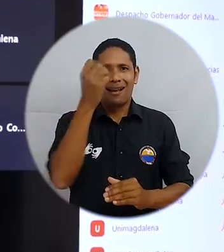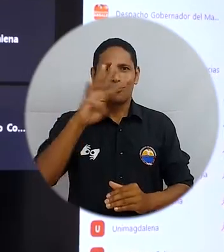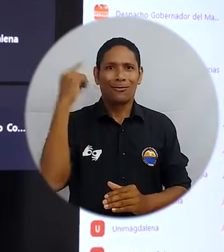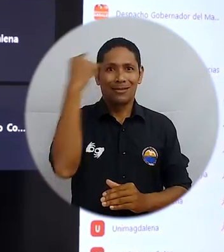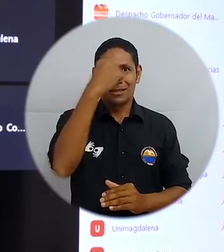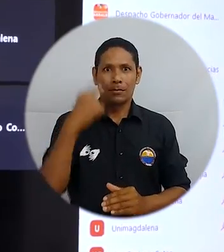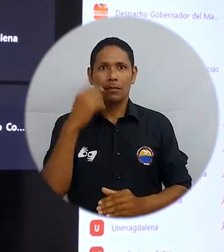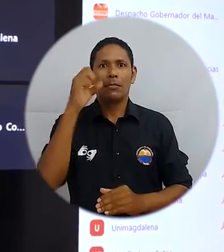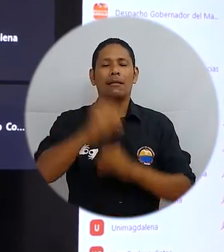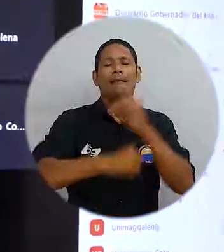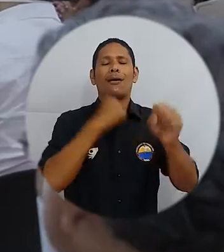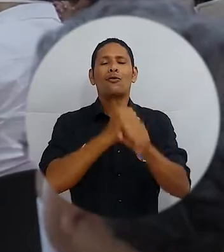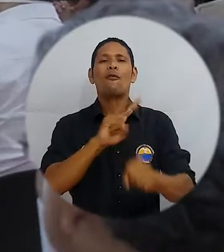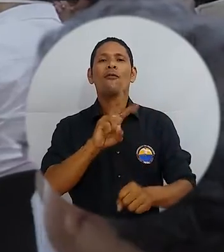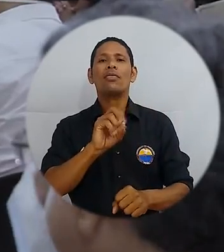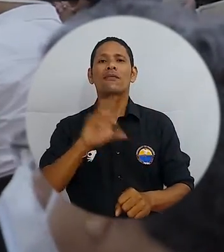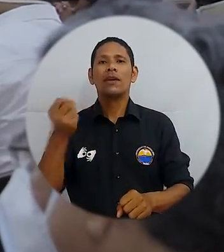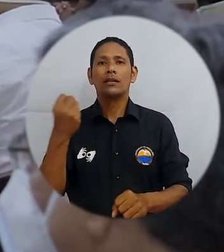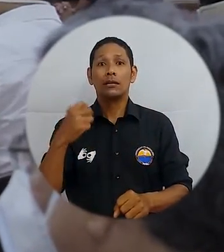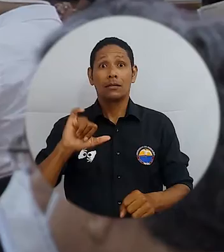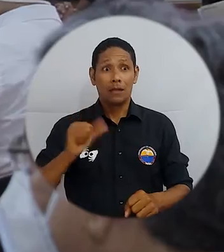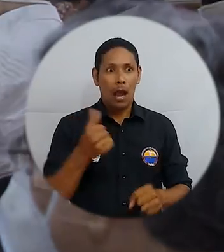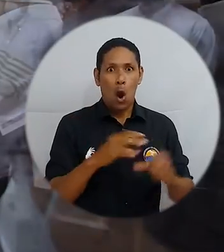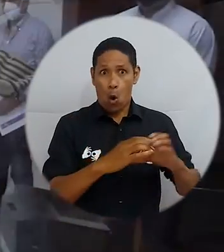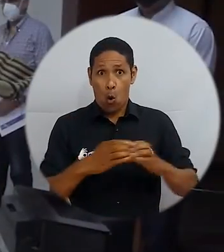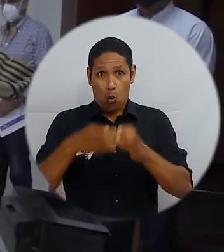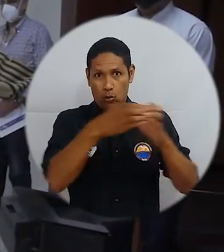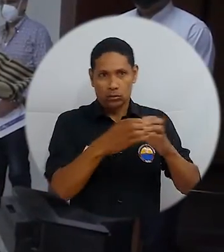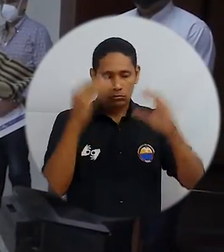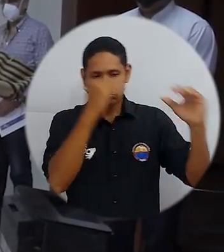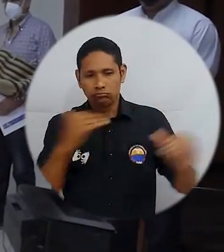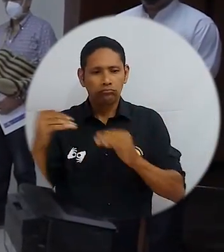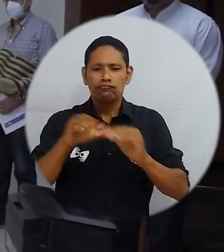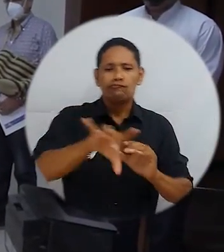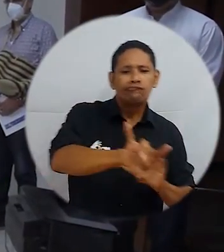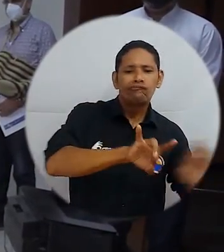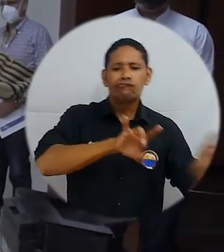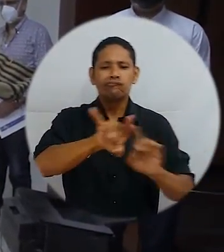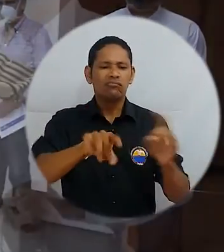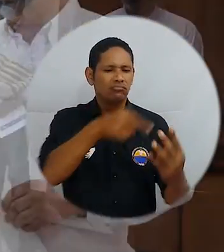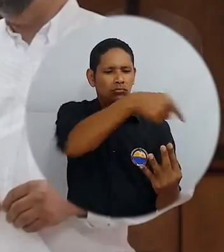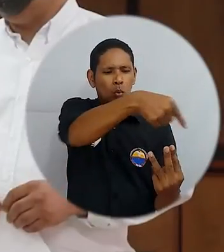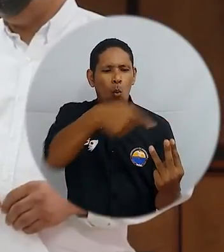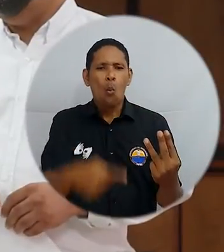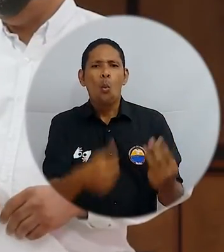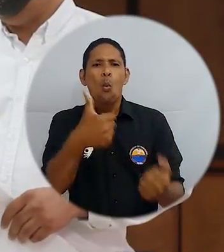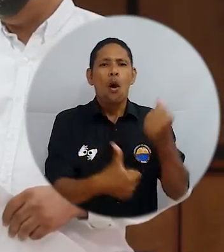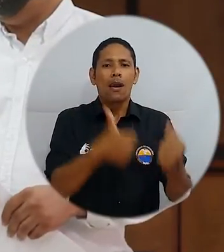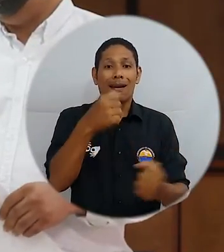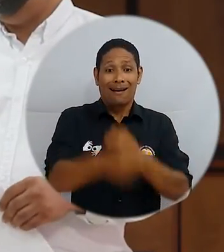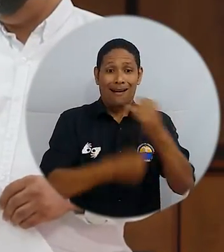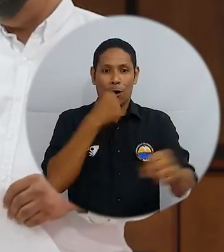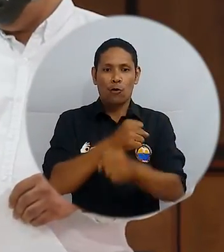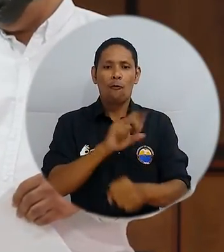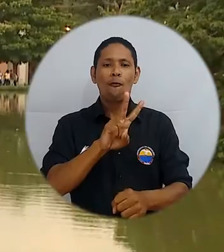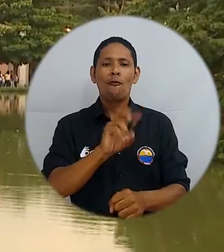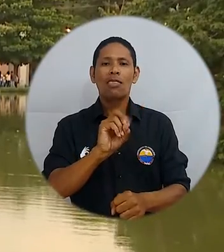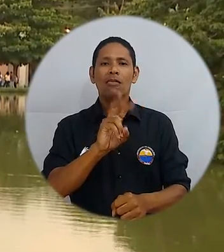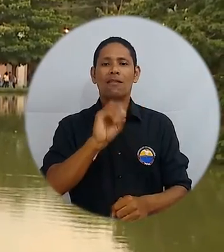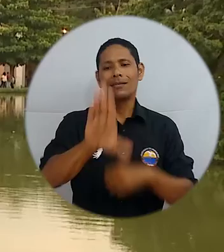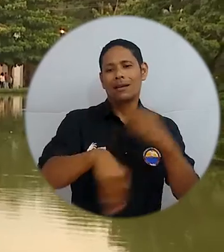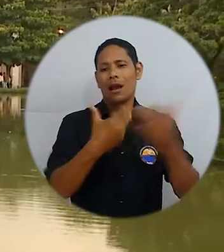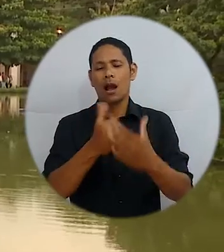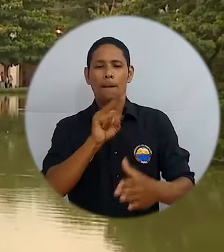Consejo Superior convocó a consulta para la conformación de la terna de candidatos para la designación del rector para el periodo 2020-2024,